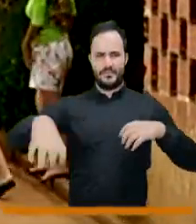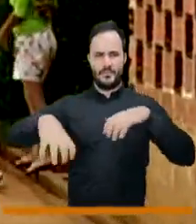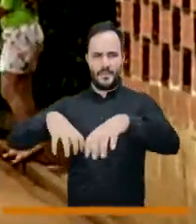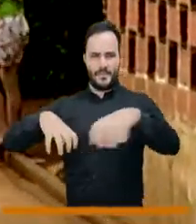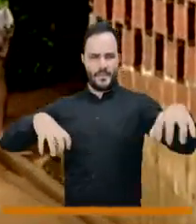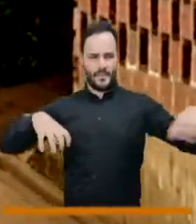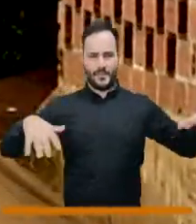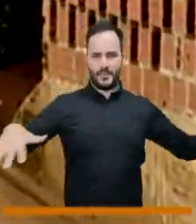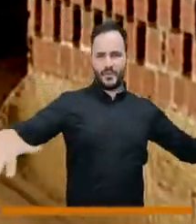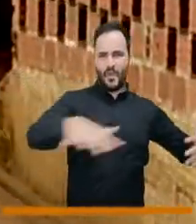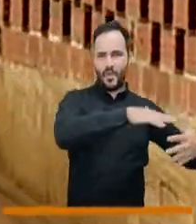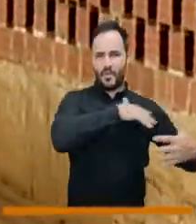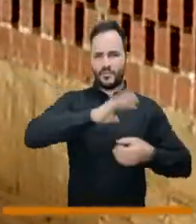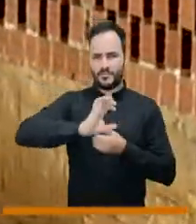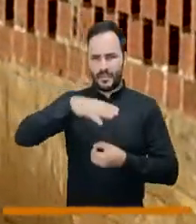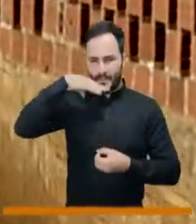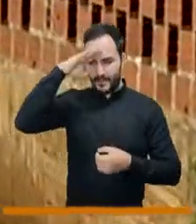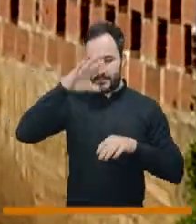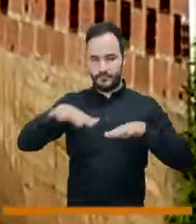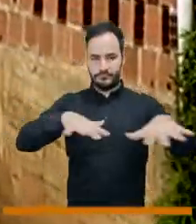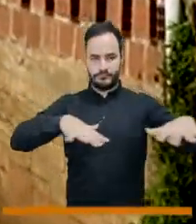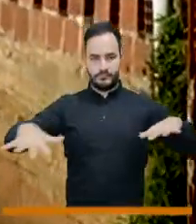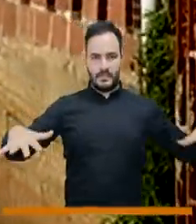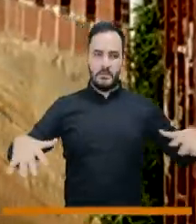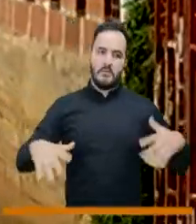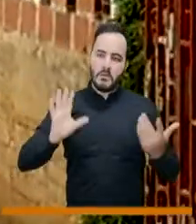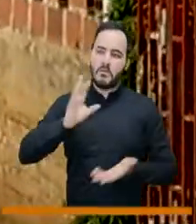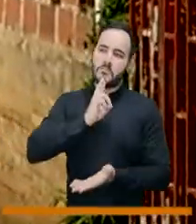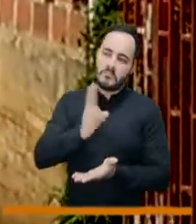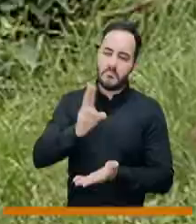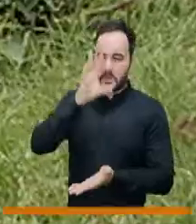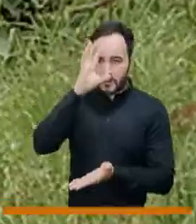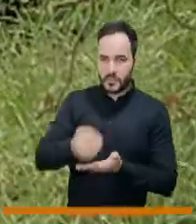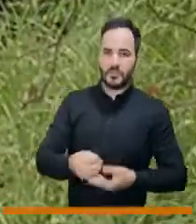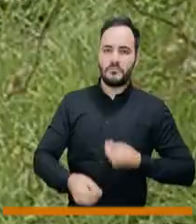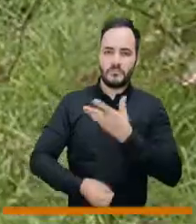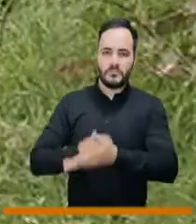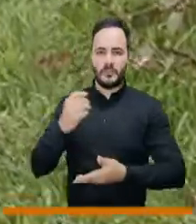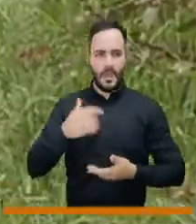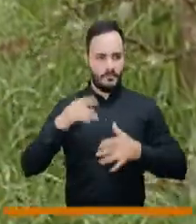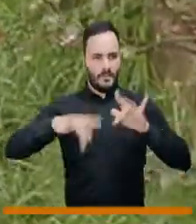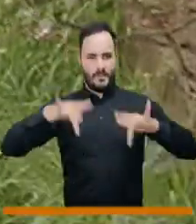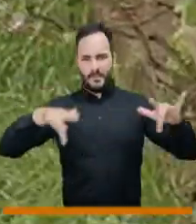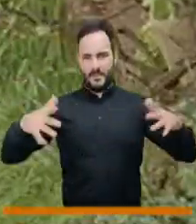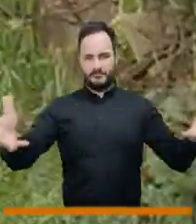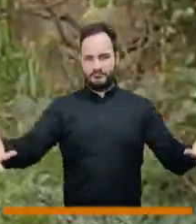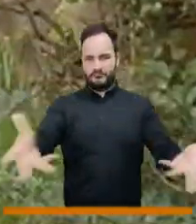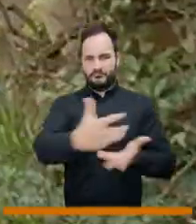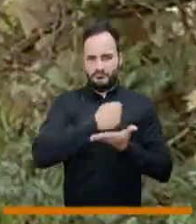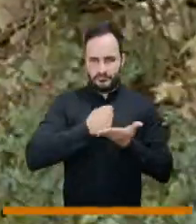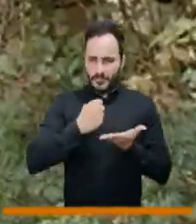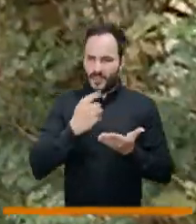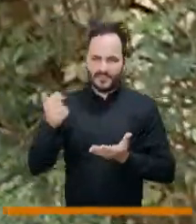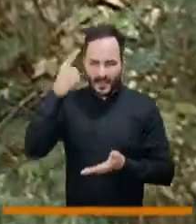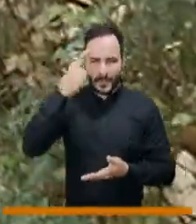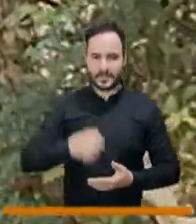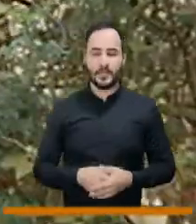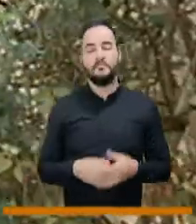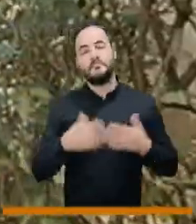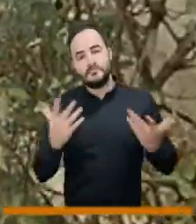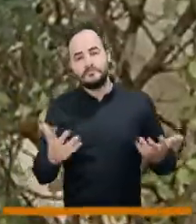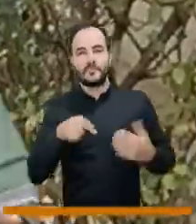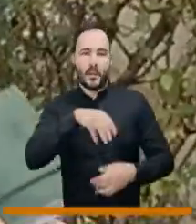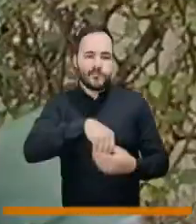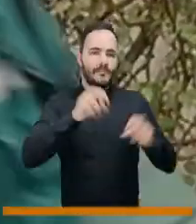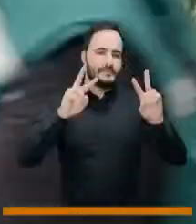distribuido ese mapa de las afectaciones o por lo menos de quienes se han animado a consultar? Esto va ligado con toda seguridad a unos asuntos